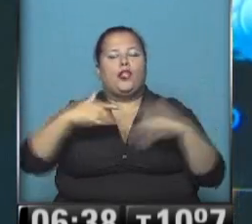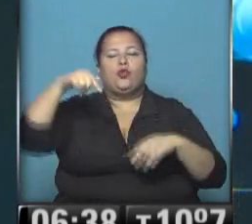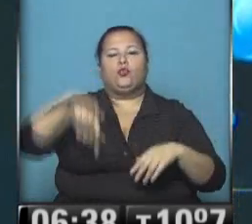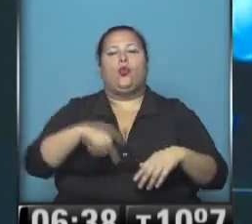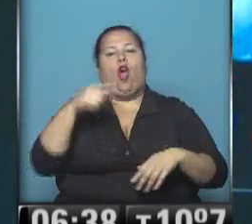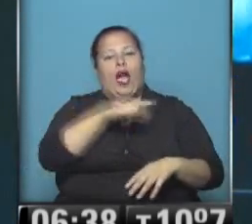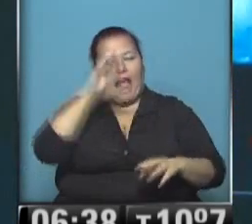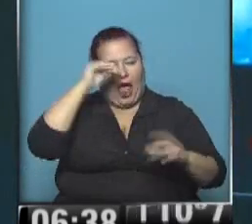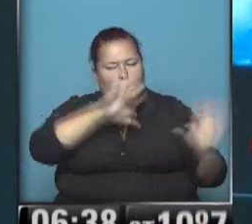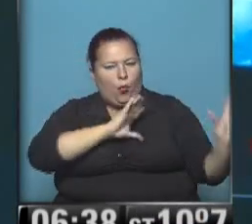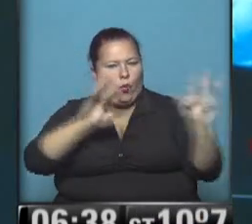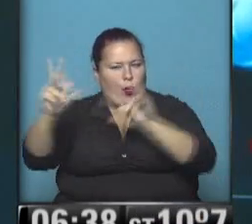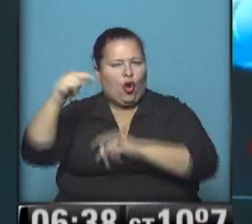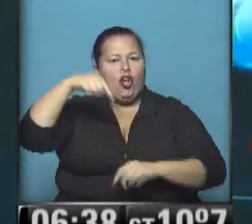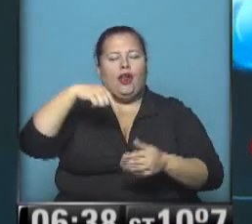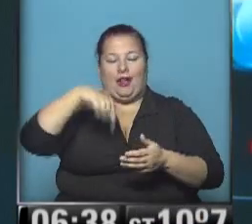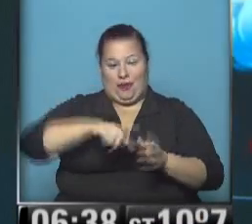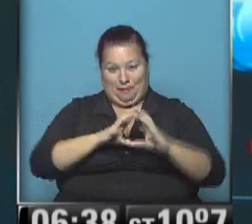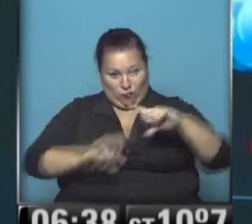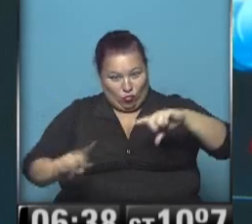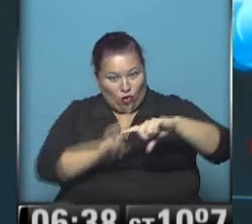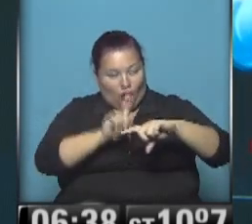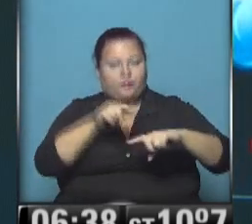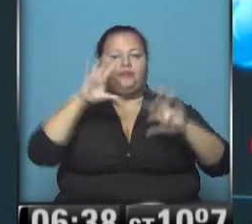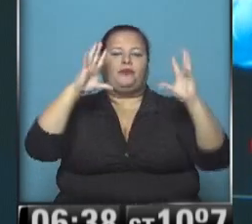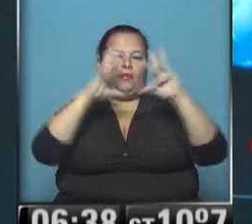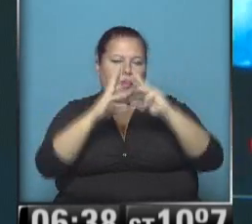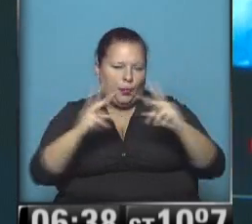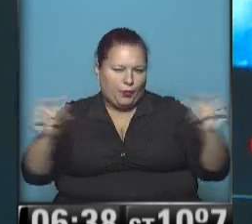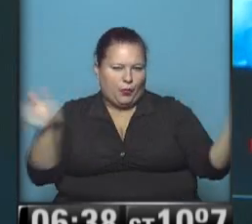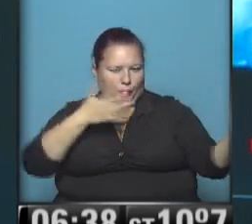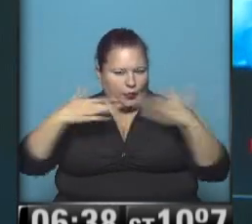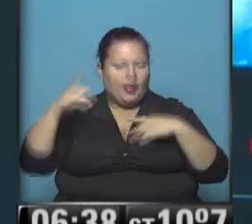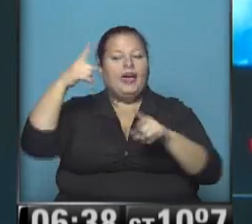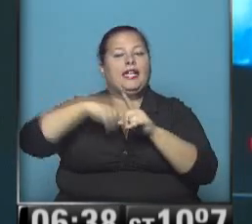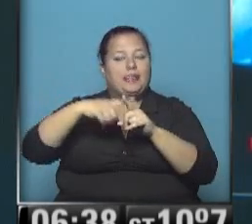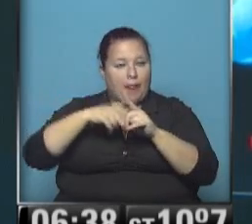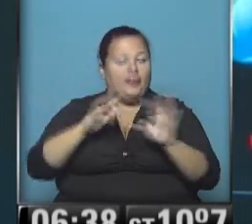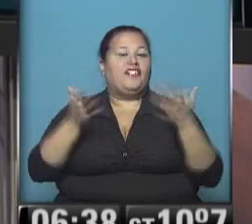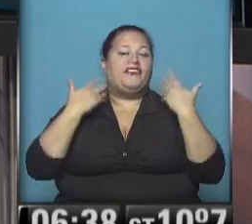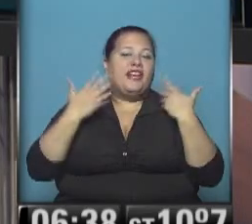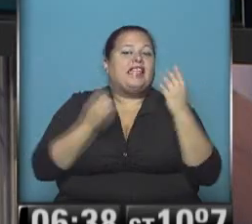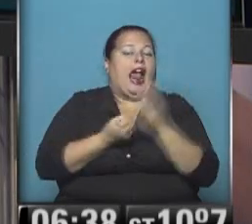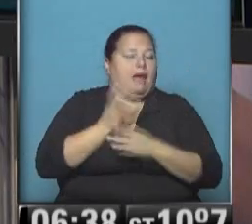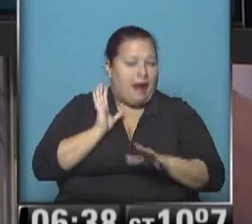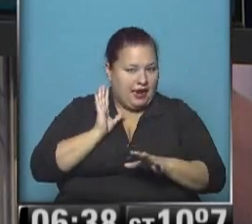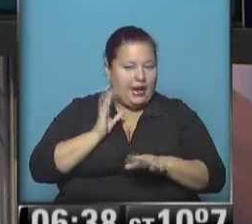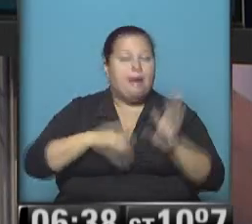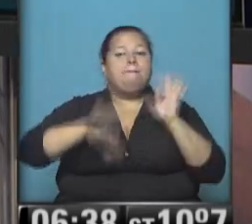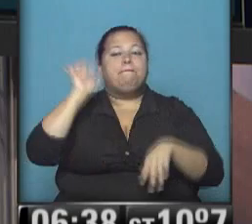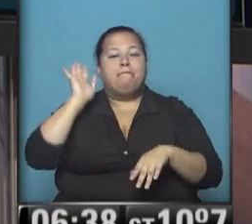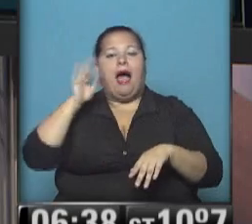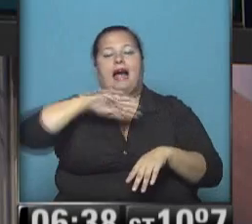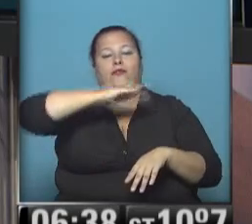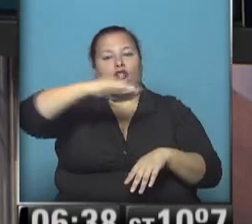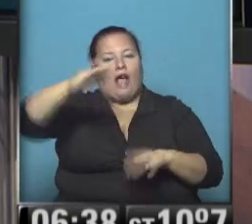sudoeste durante la noche en el norte patagónico ha comenzado a disminuir su intensidad allí las temperaturas serán frescas en la mañana especialmente a lo